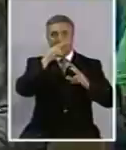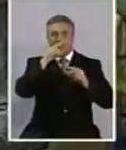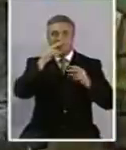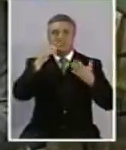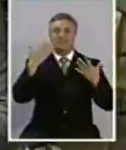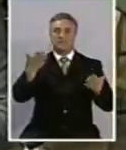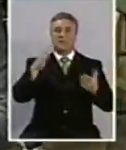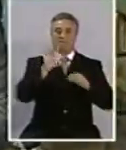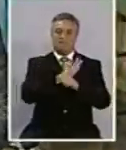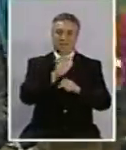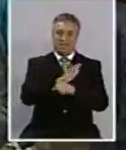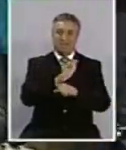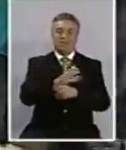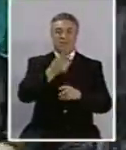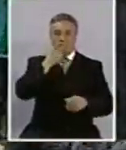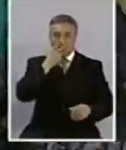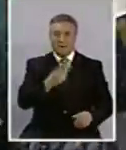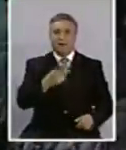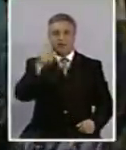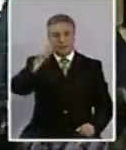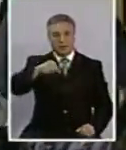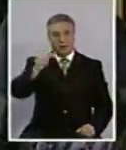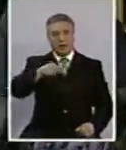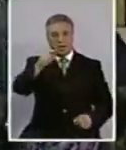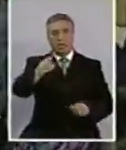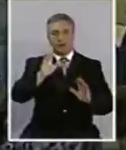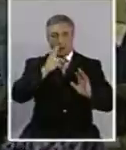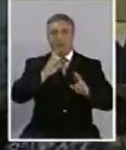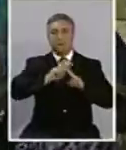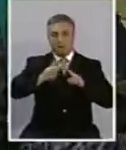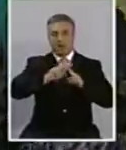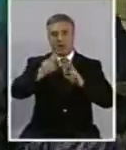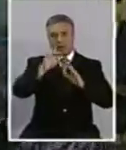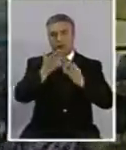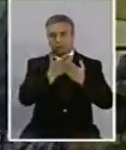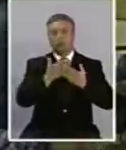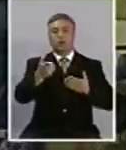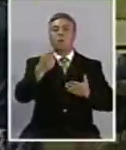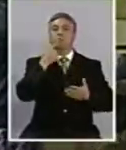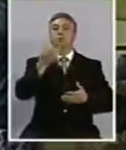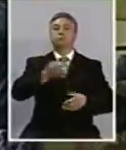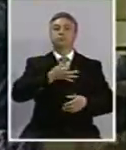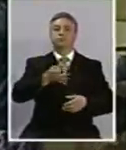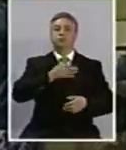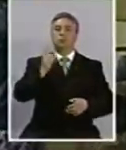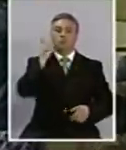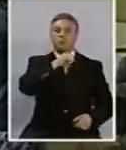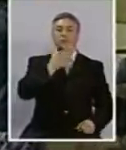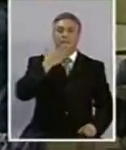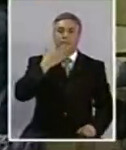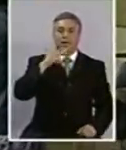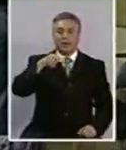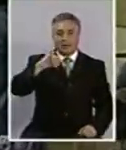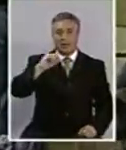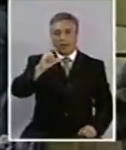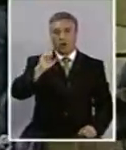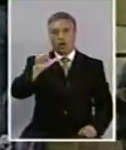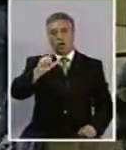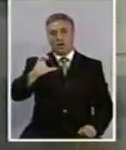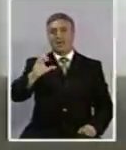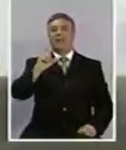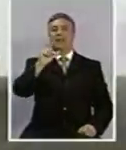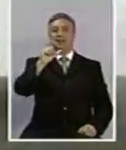película. Vamos a ir a esa nota que nos prepararon en el estudio y regresamos para que me cuentes la última de Nicole Kidman, que también es de miedo.